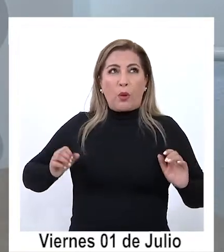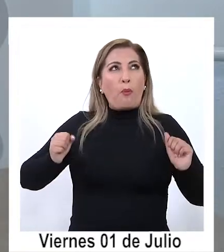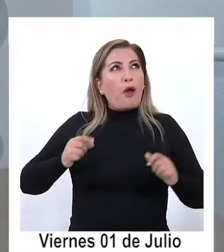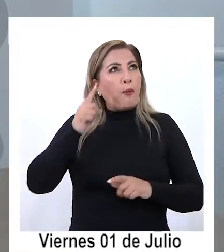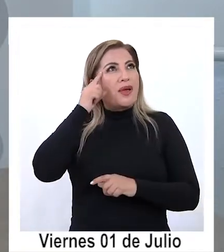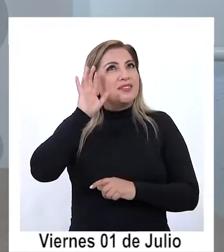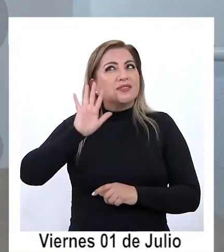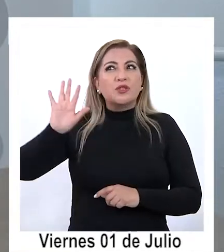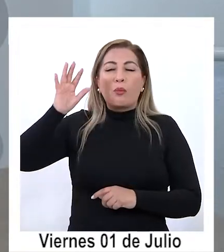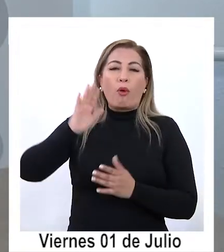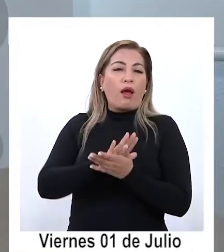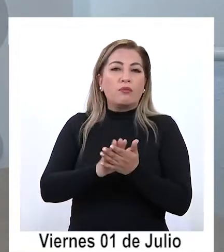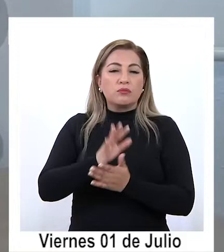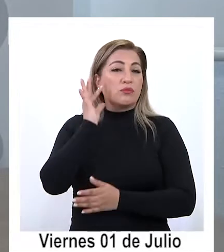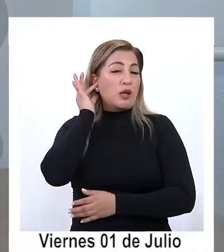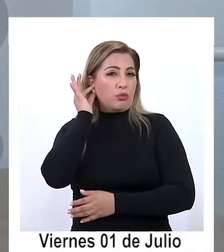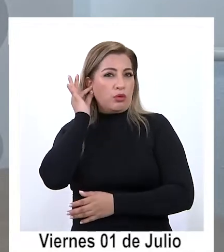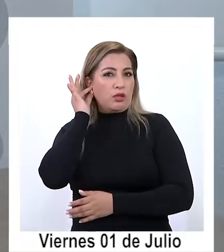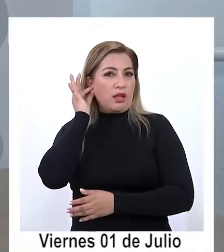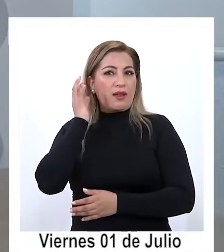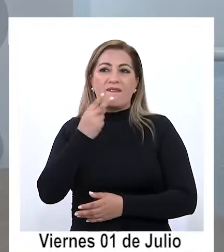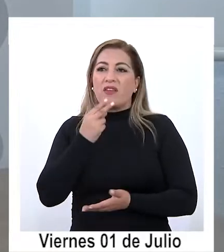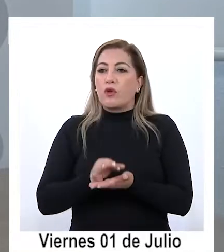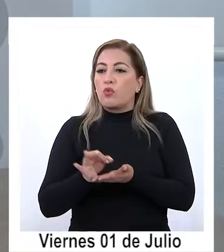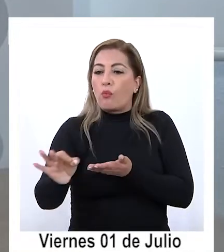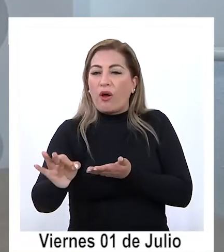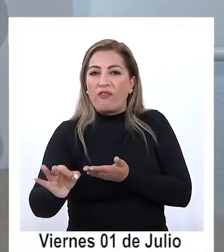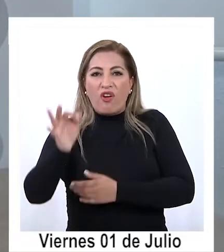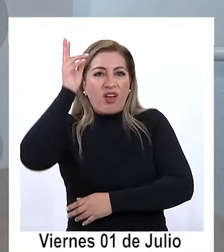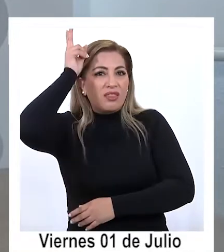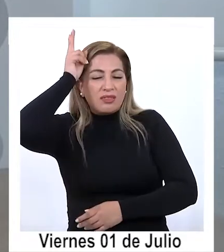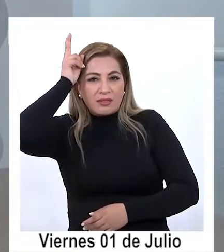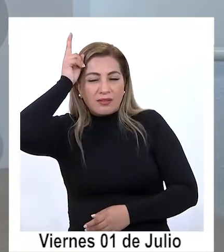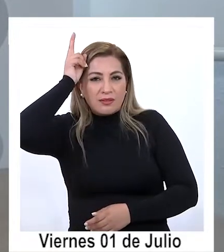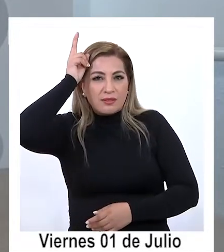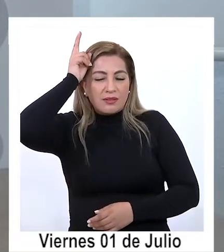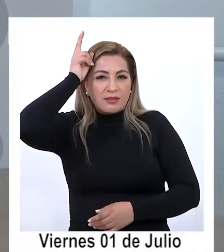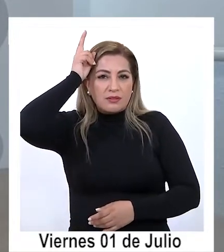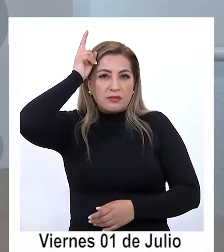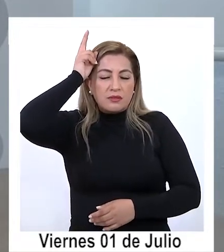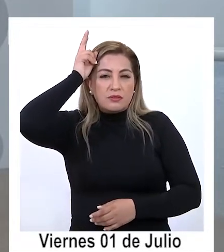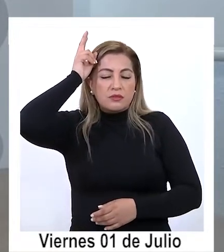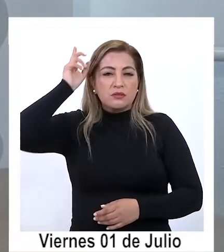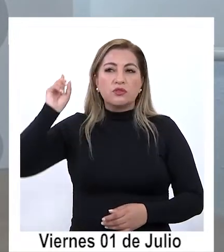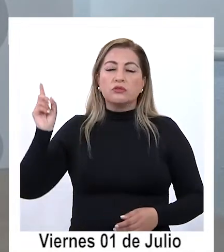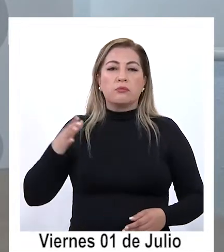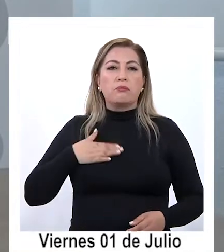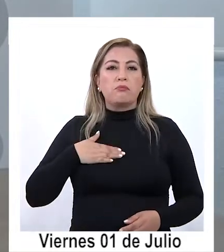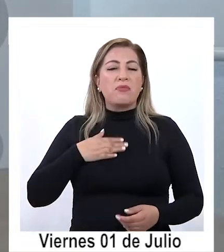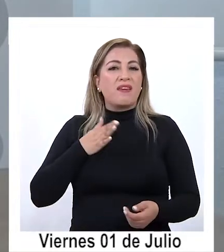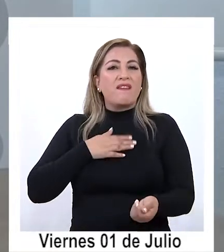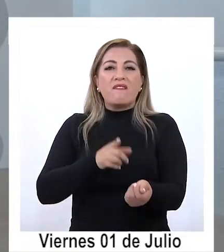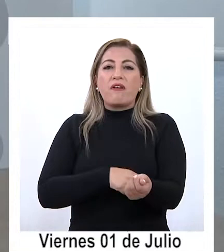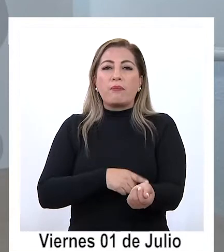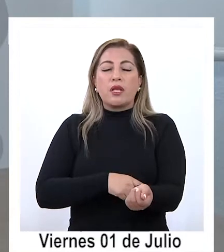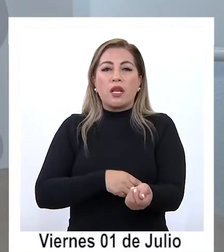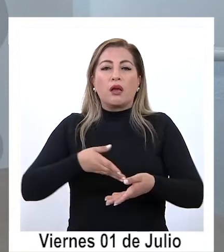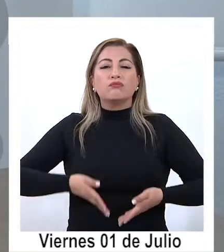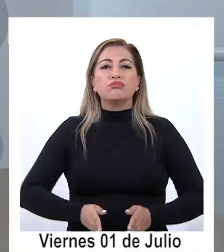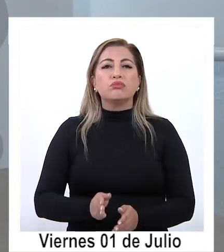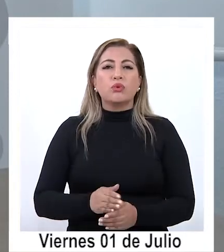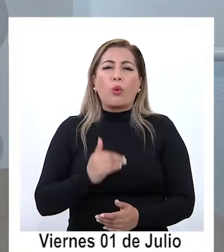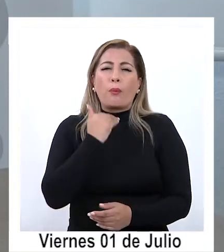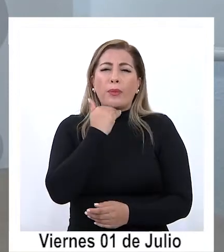imaginar que una mujer rural indígena que yo vengo de una familia muy muy humilde